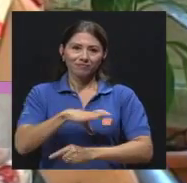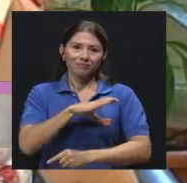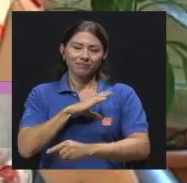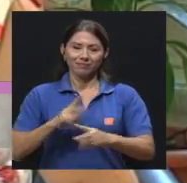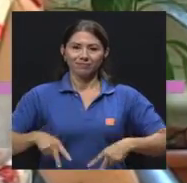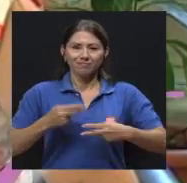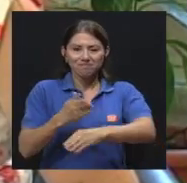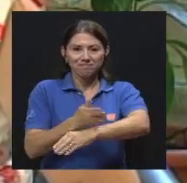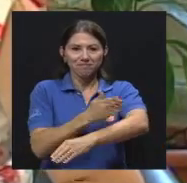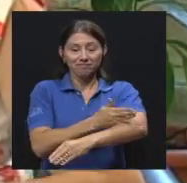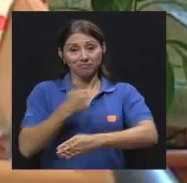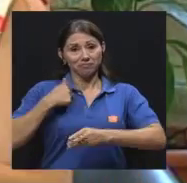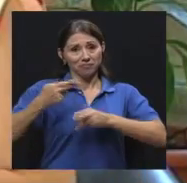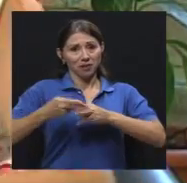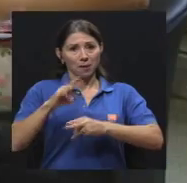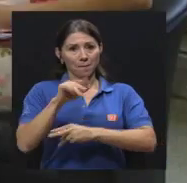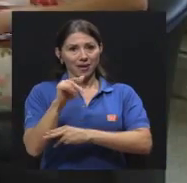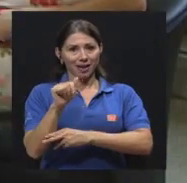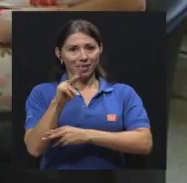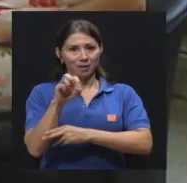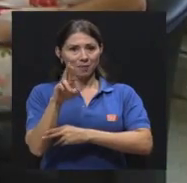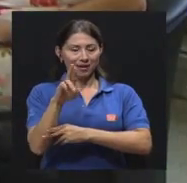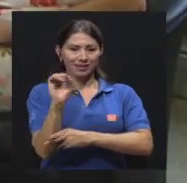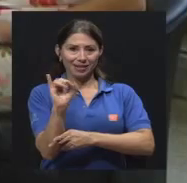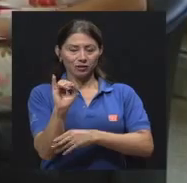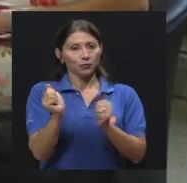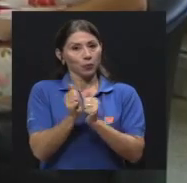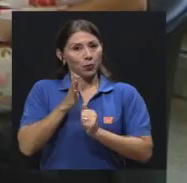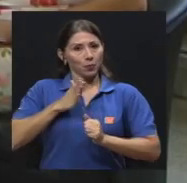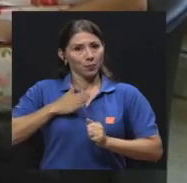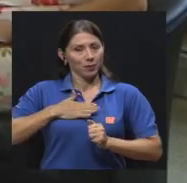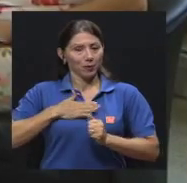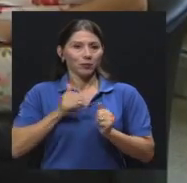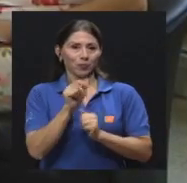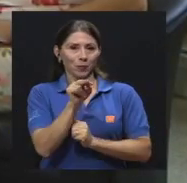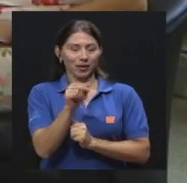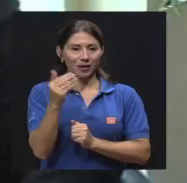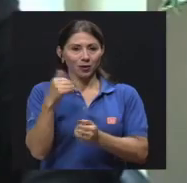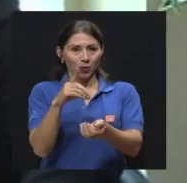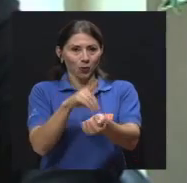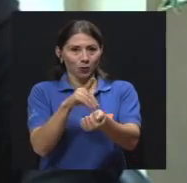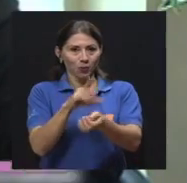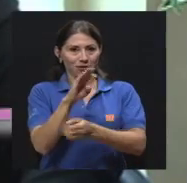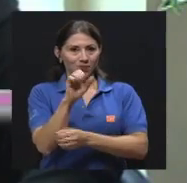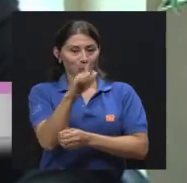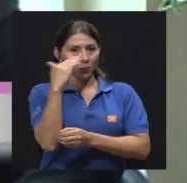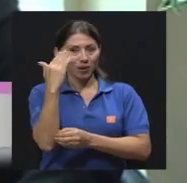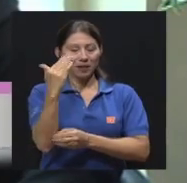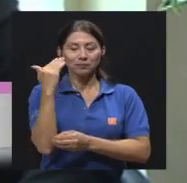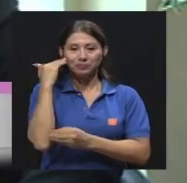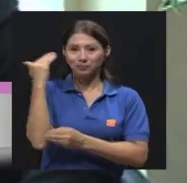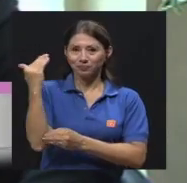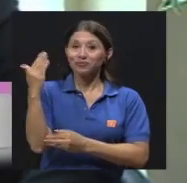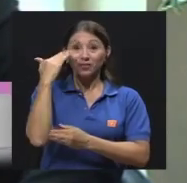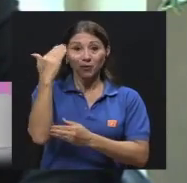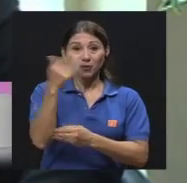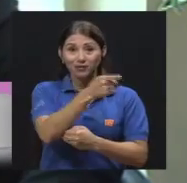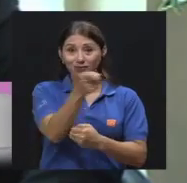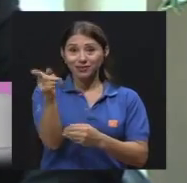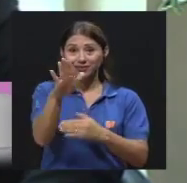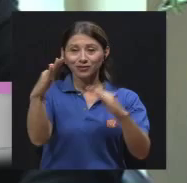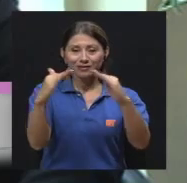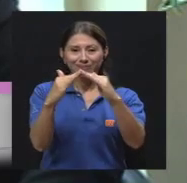Soy María del Mar Isaguirre y conmigo se encuentra mi compañero el Dr. Saúl. Hola Saúl. Hola María del Mar y hola ustedes allá en sus hogares.